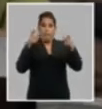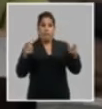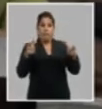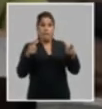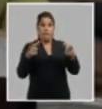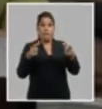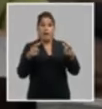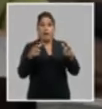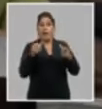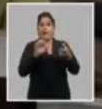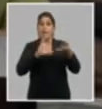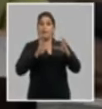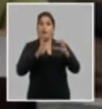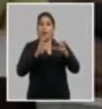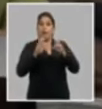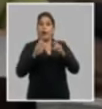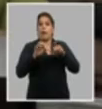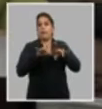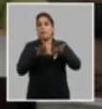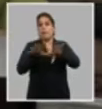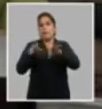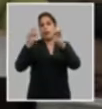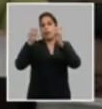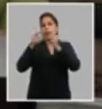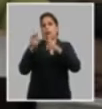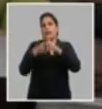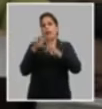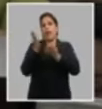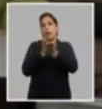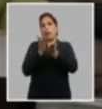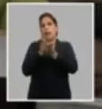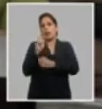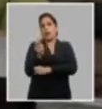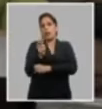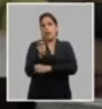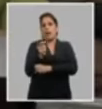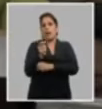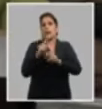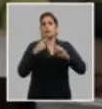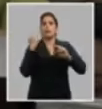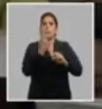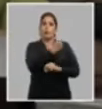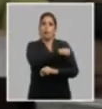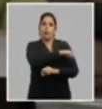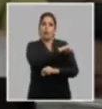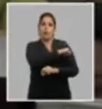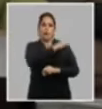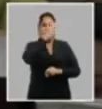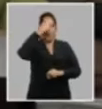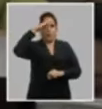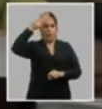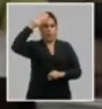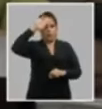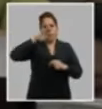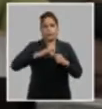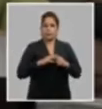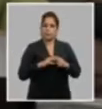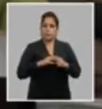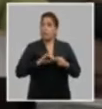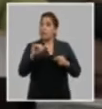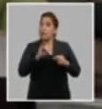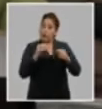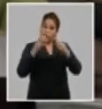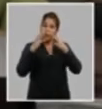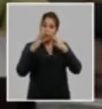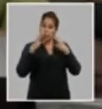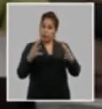y concretar el sistema de influencias políticas y educativas hacia ese universo al cual estamos haciendo referencia y algo